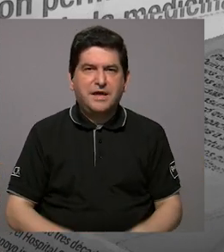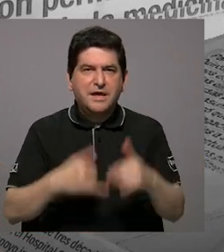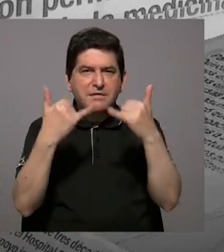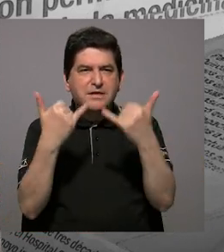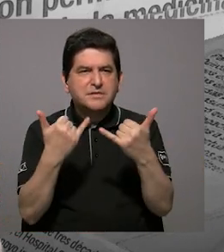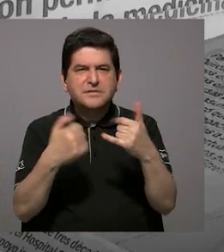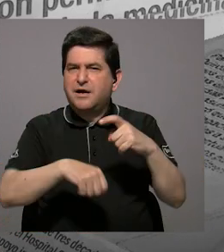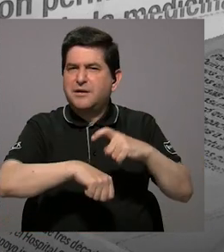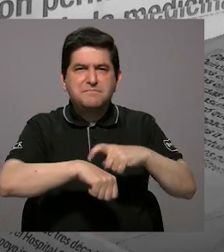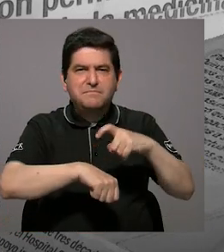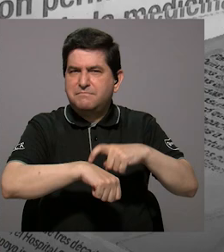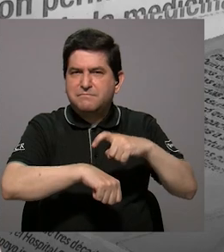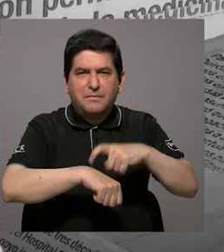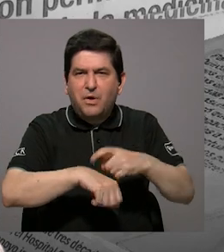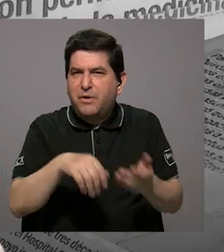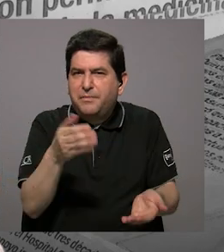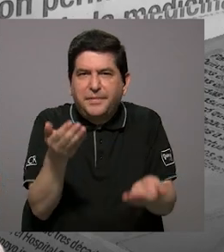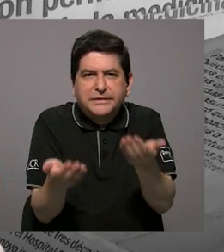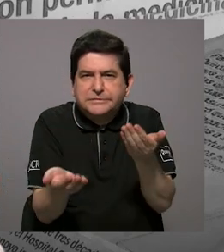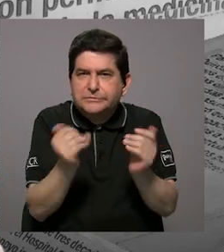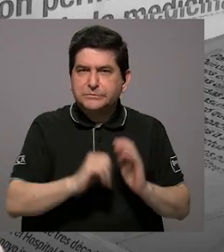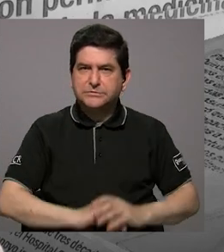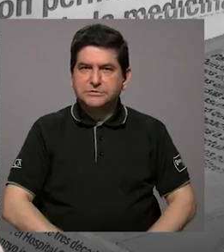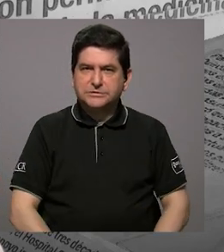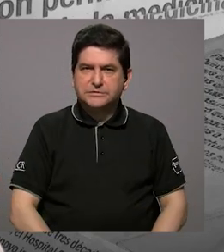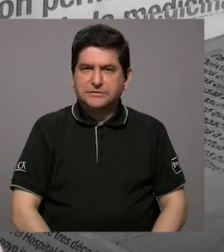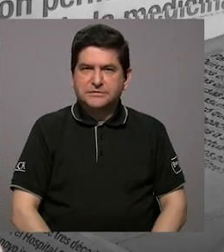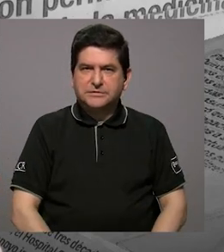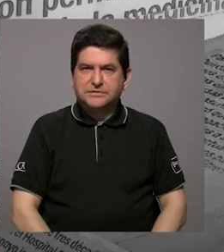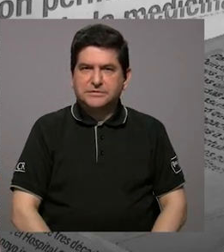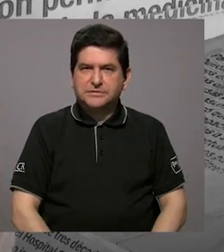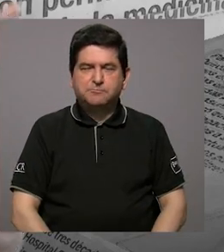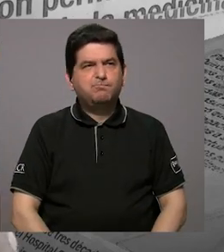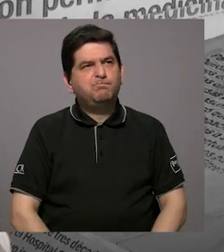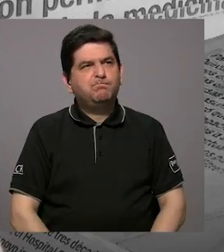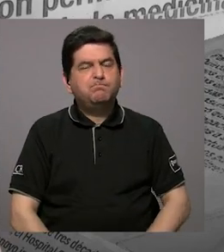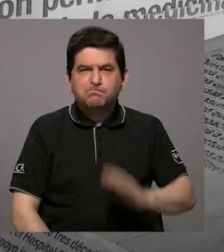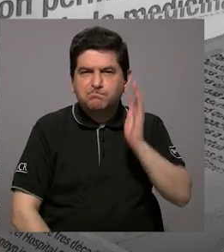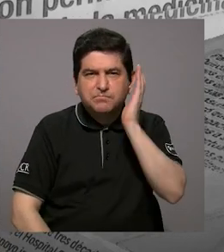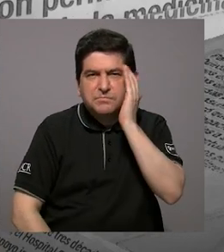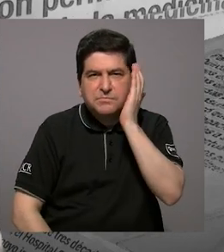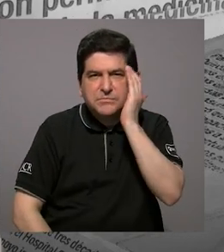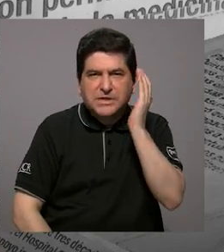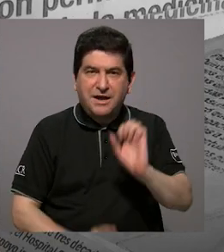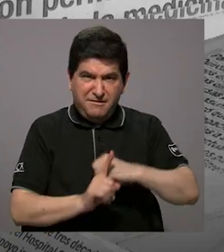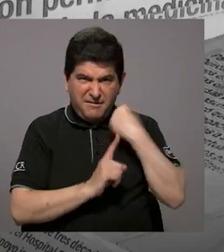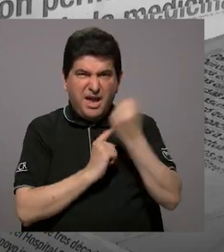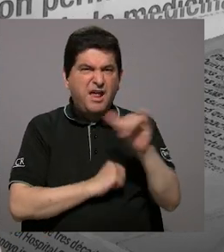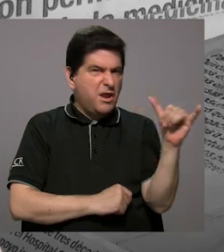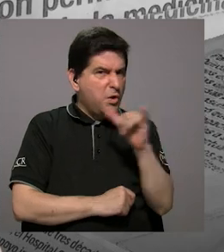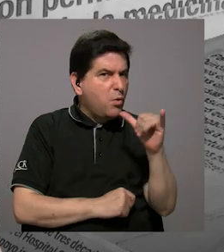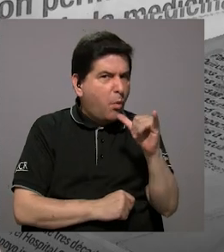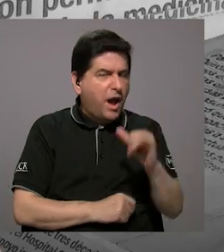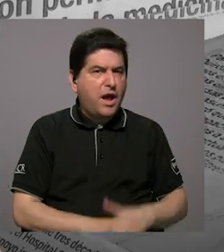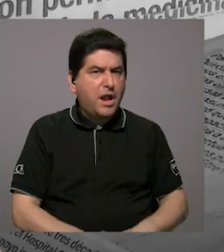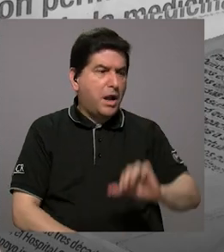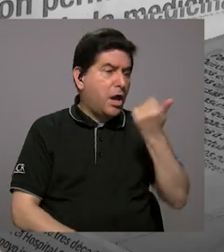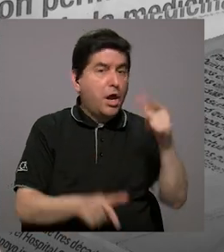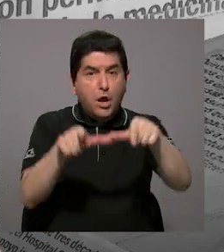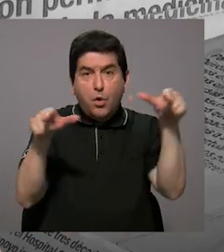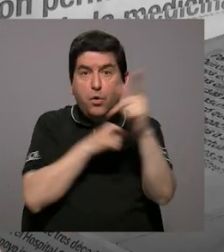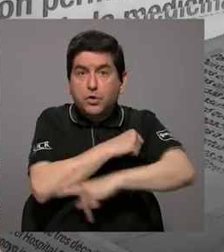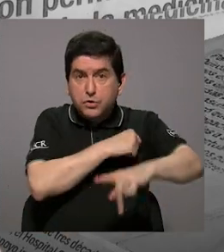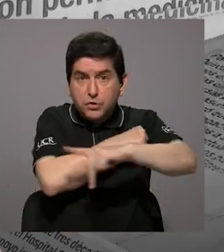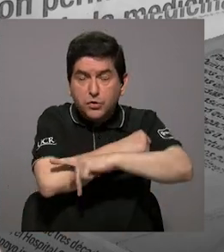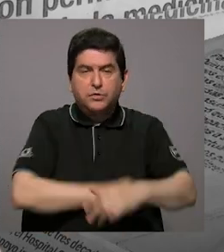conocido de una situación similar en algún otro